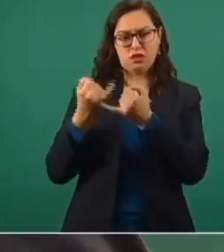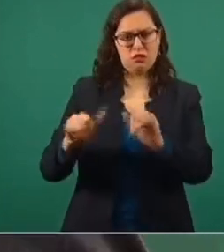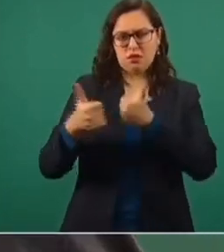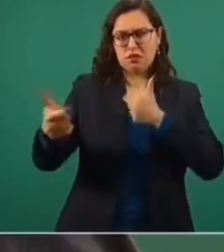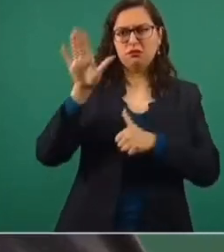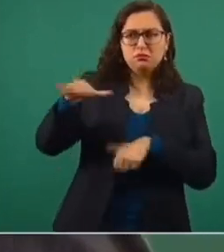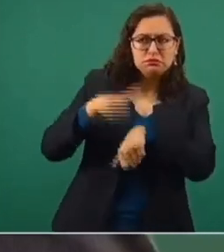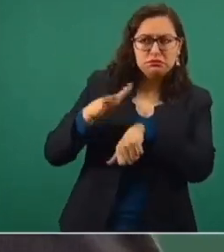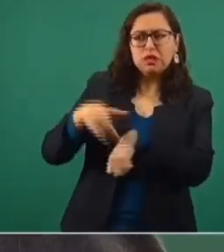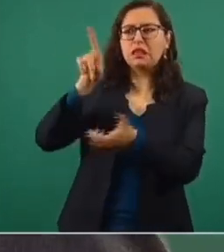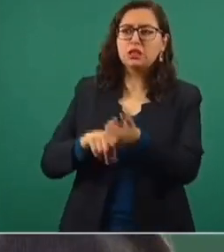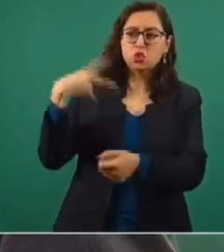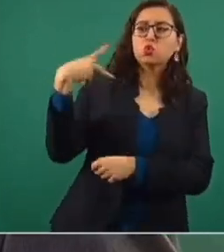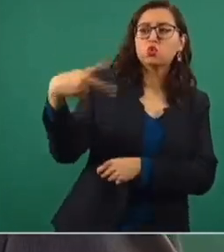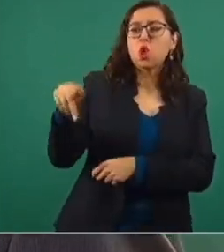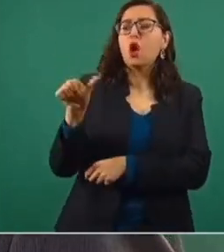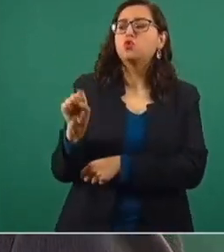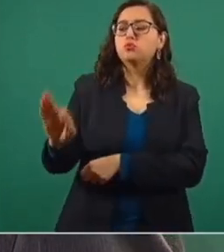revisión